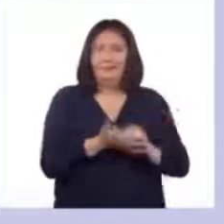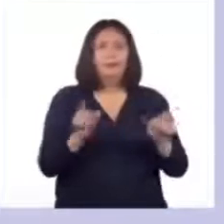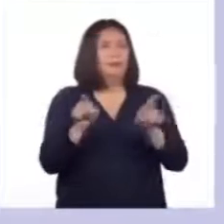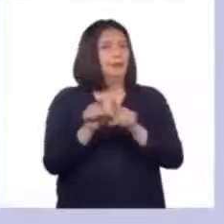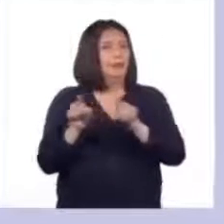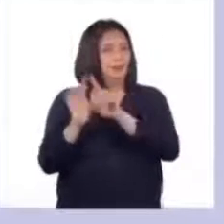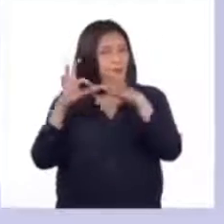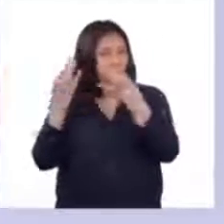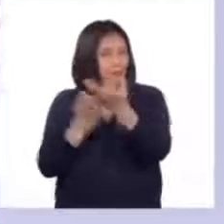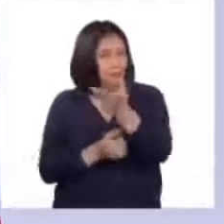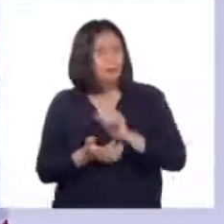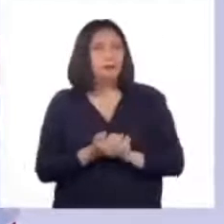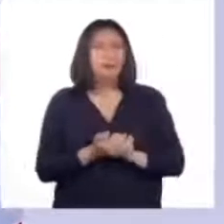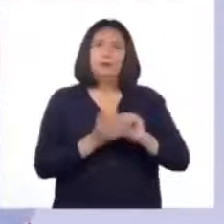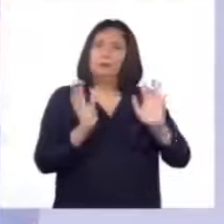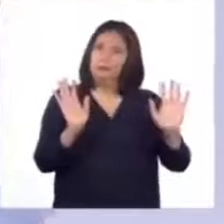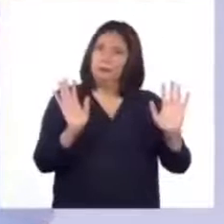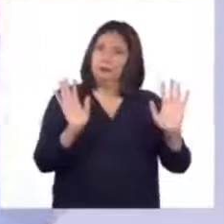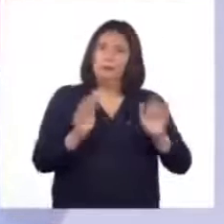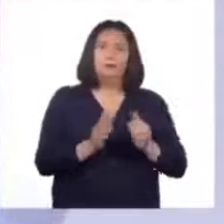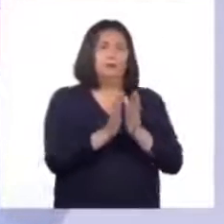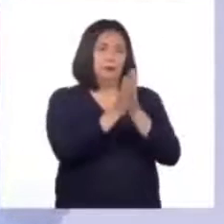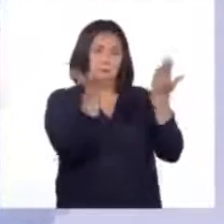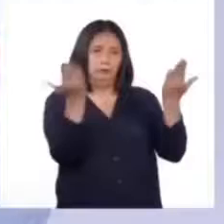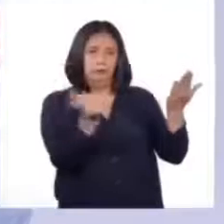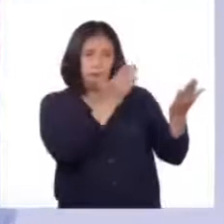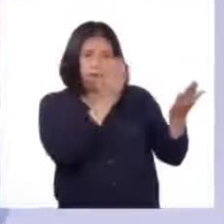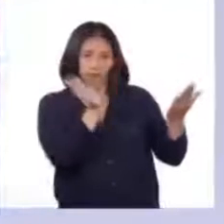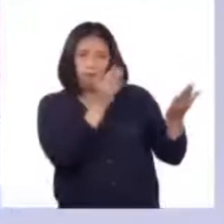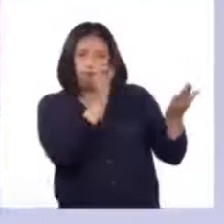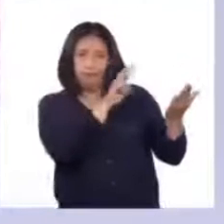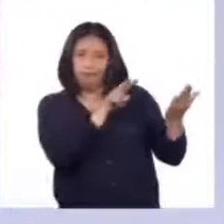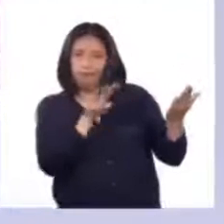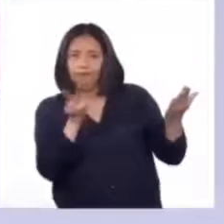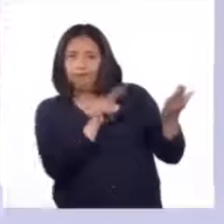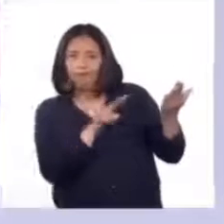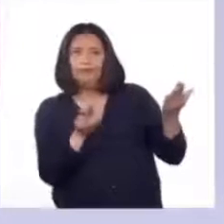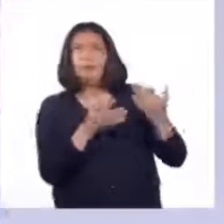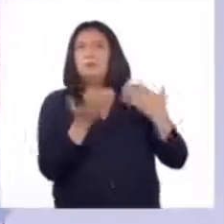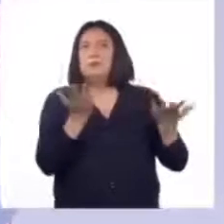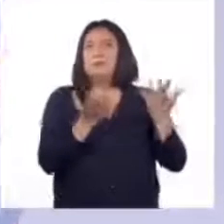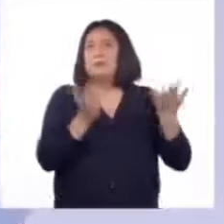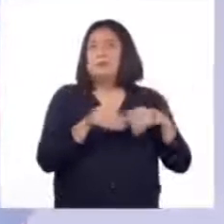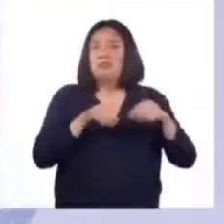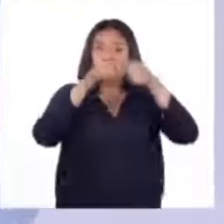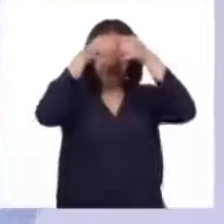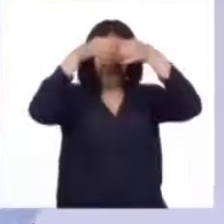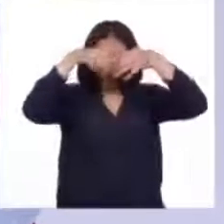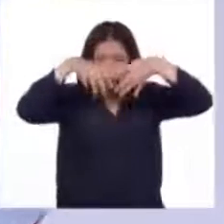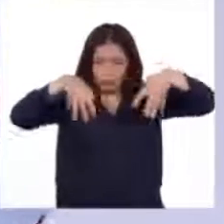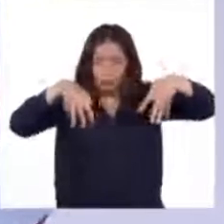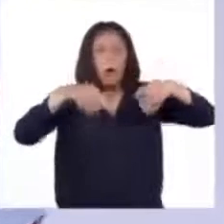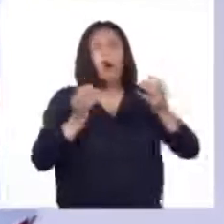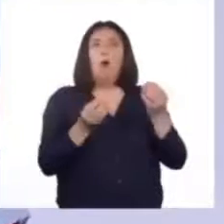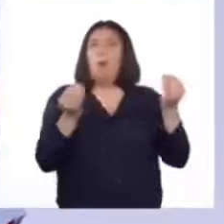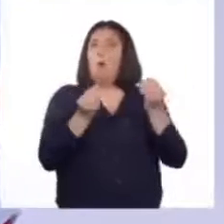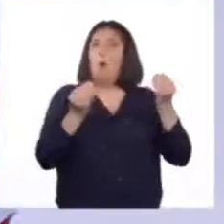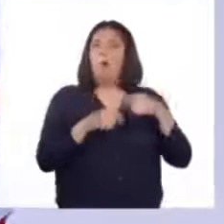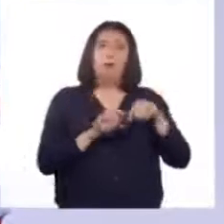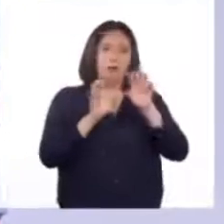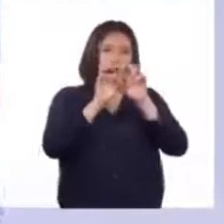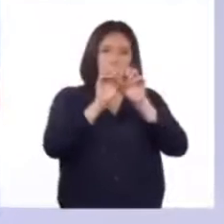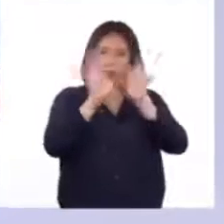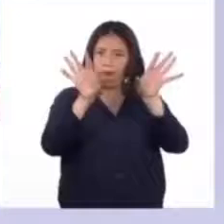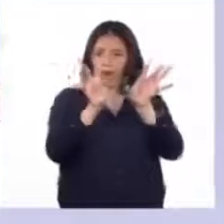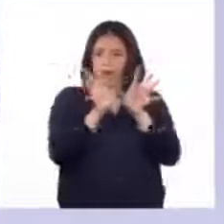con sus familiares. El organizador visual que van a elaborar puede ser un mapa conceptual, un mapa mental,